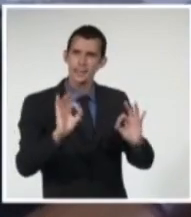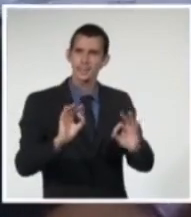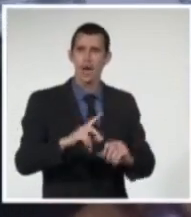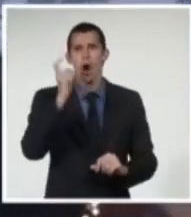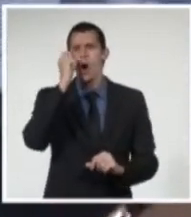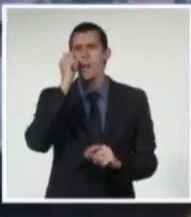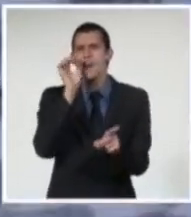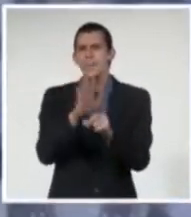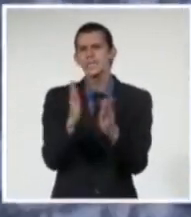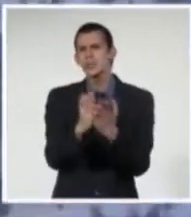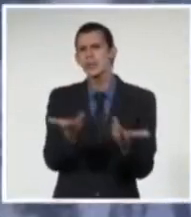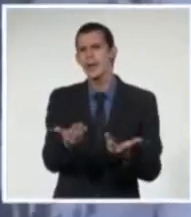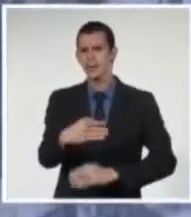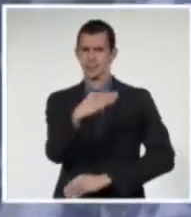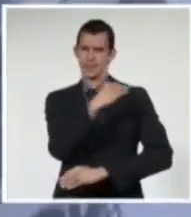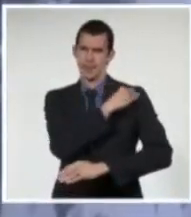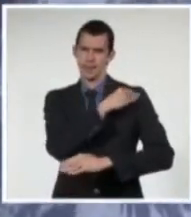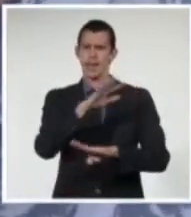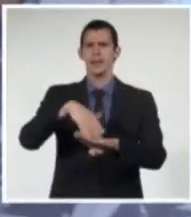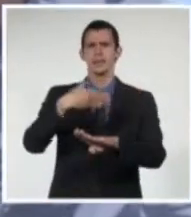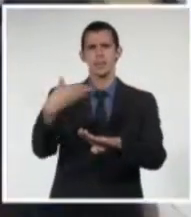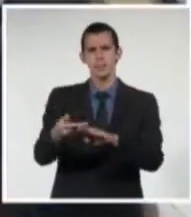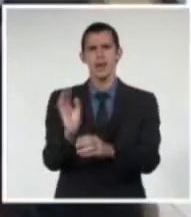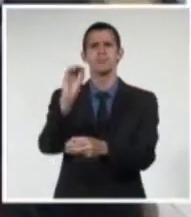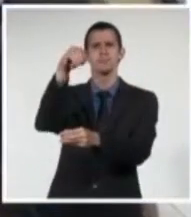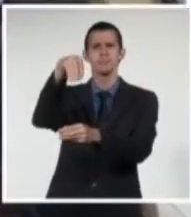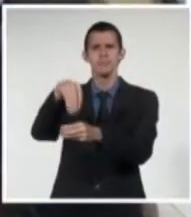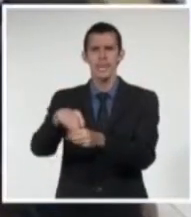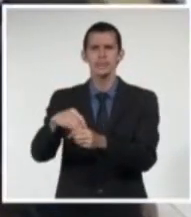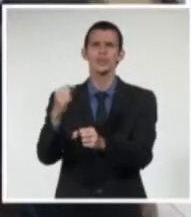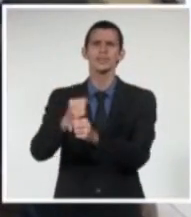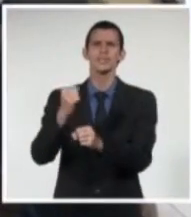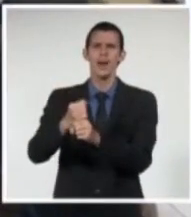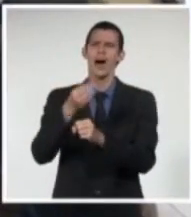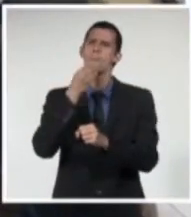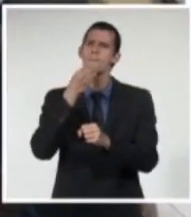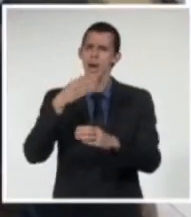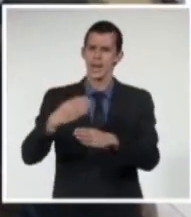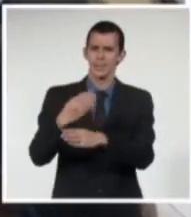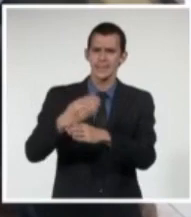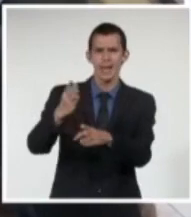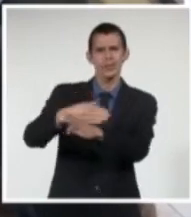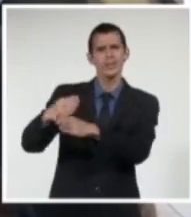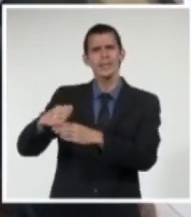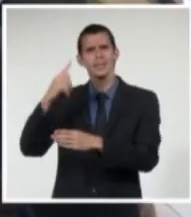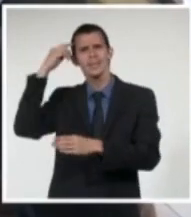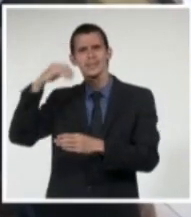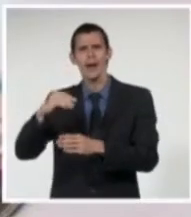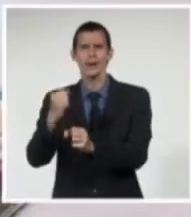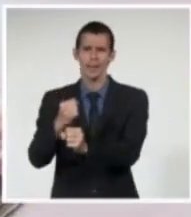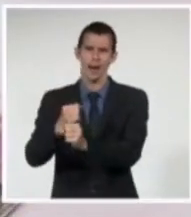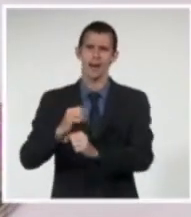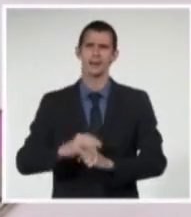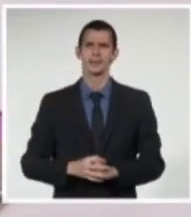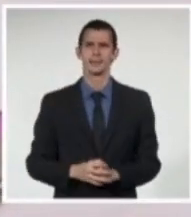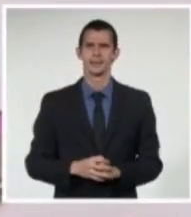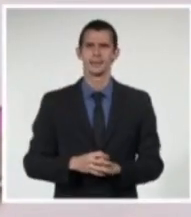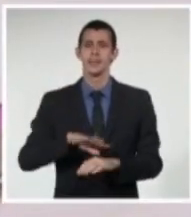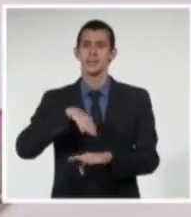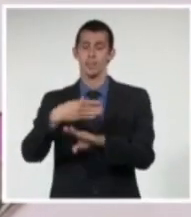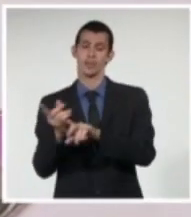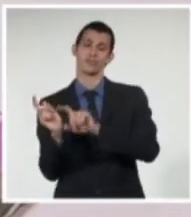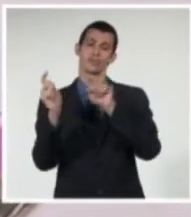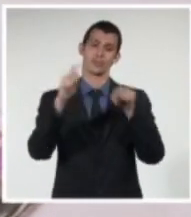ingeniería civil en la Escuela de Artes y Oficios. Estudió en el Seminario de Dramaturgia del Teatro Nacional de Cuba, y completó su